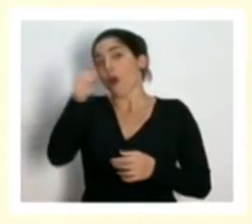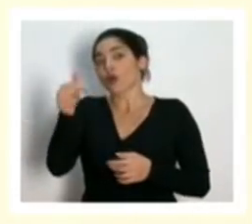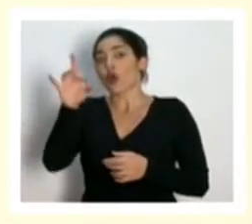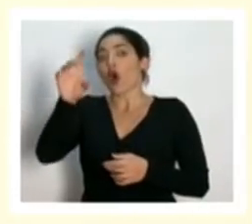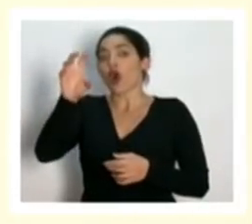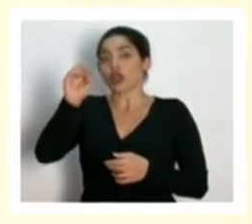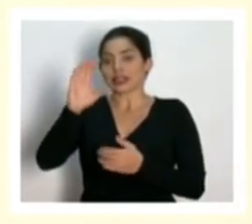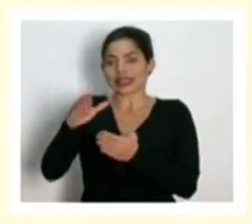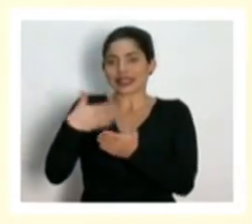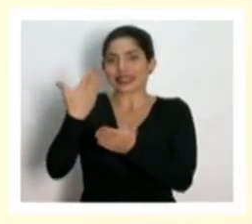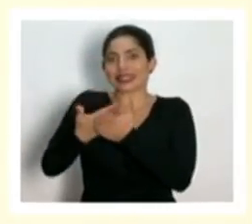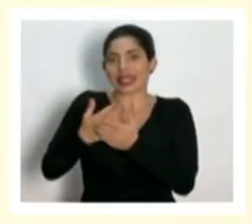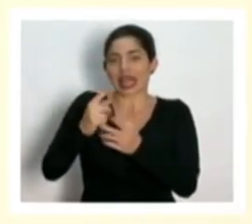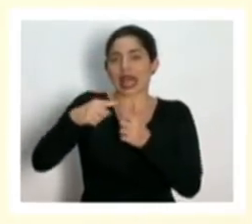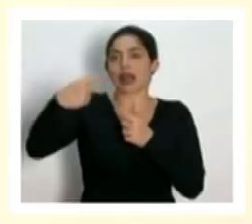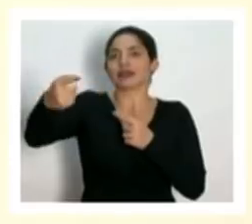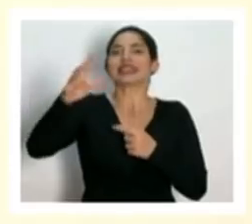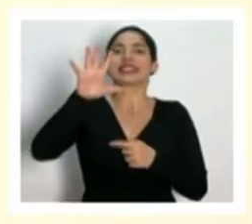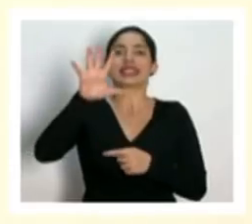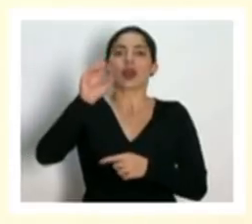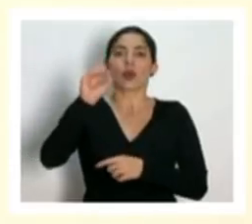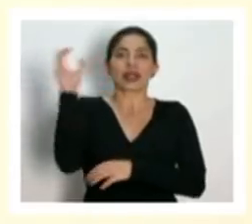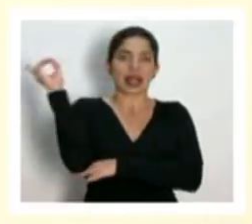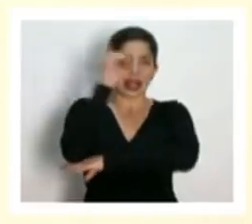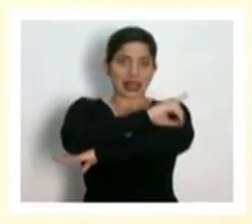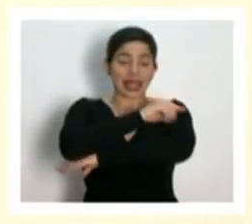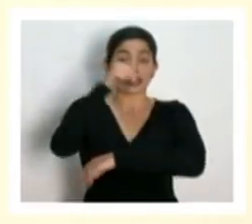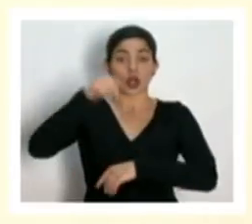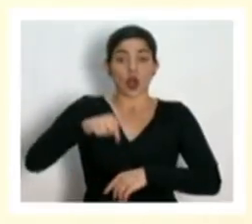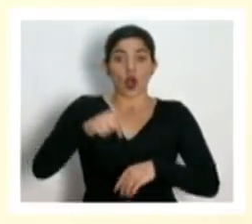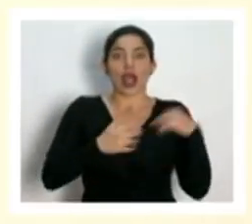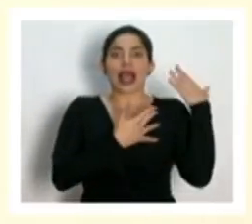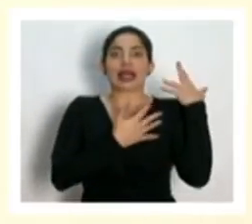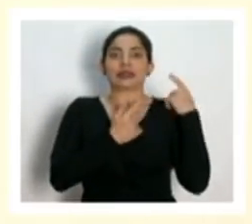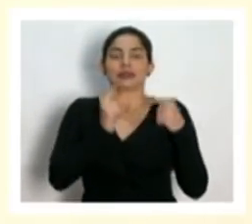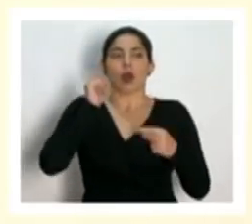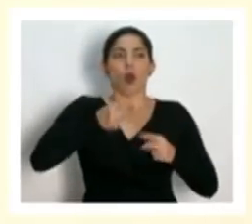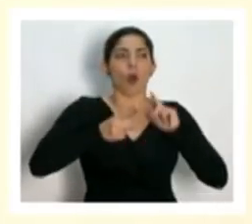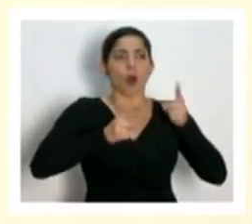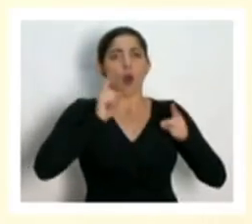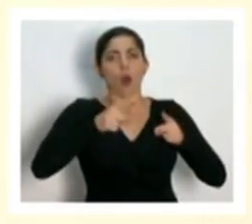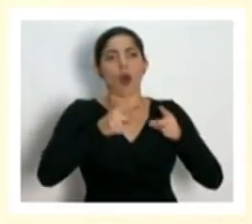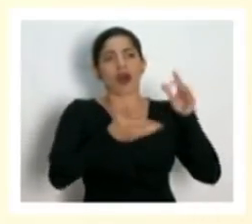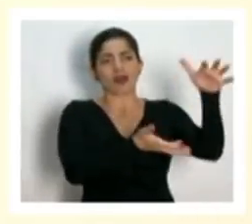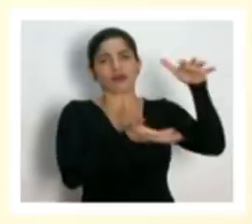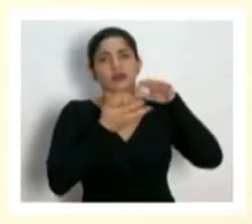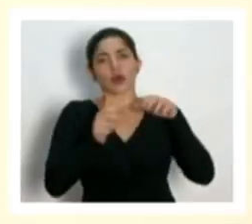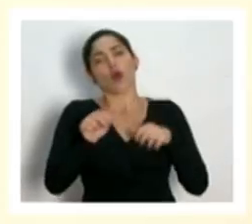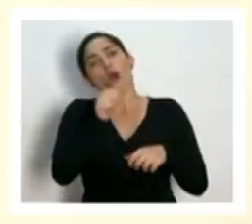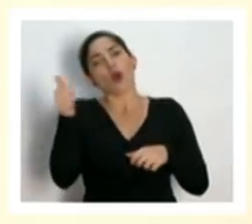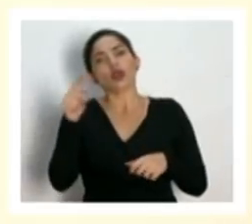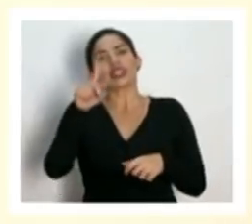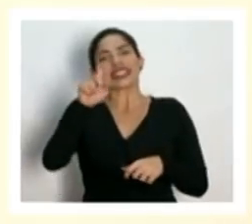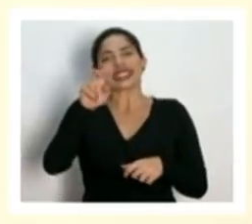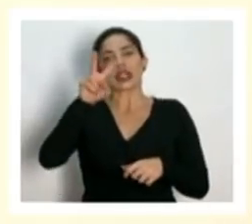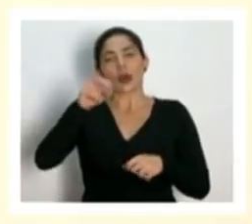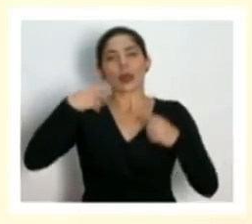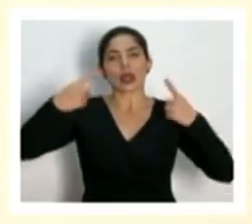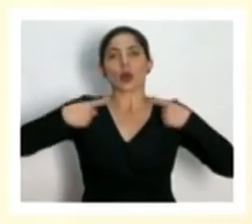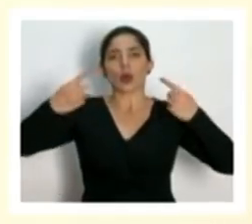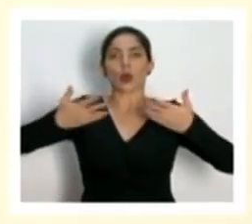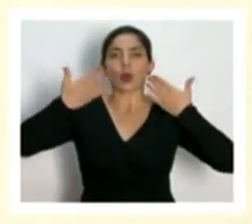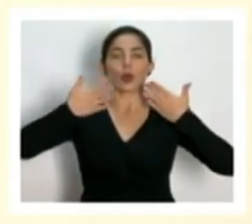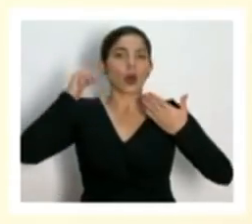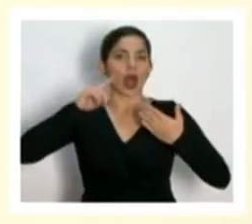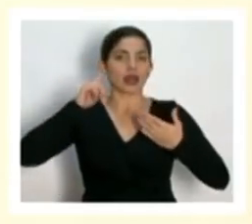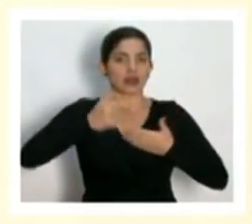entrarán en los próximos 50 días y hoy esperamos colocar órdenes para otros 120 ventiladores entonces